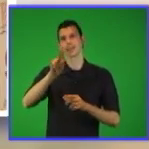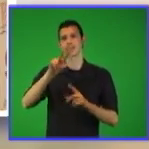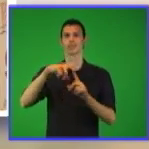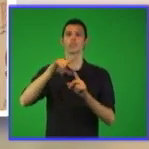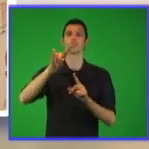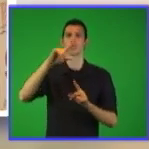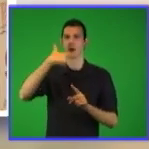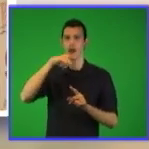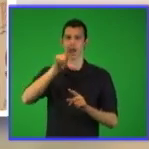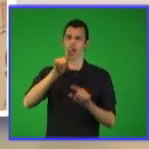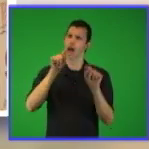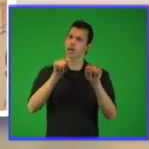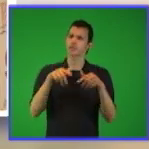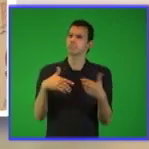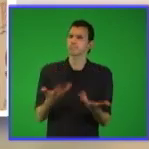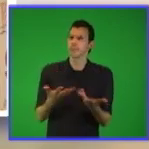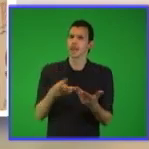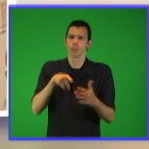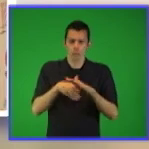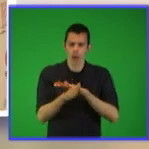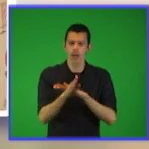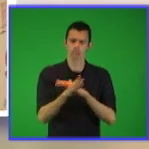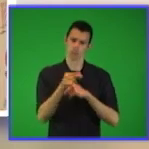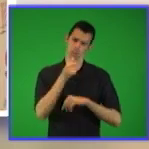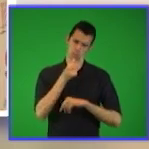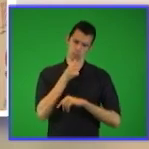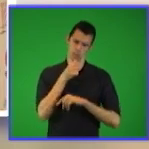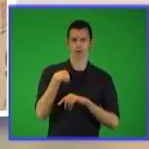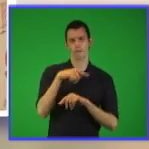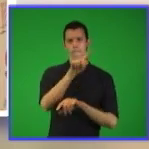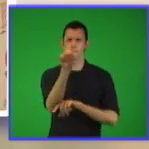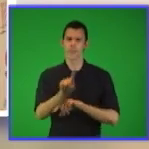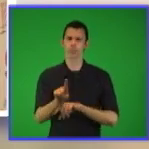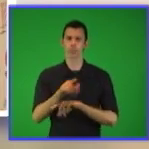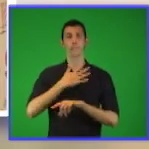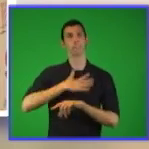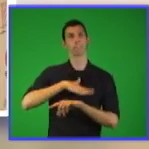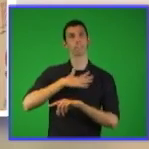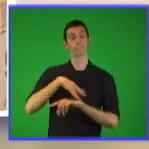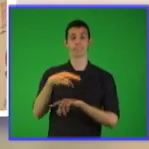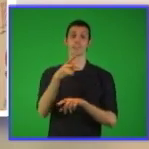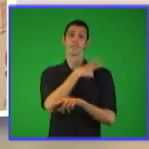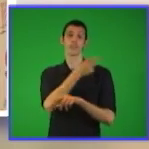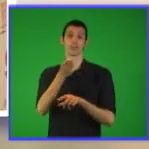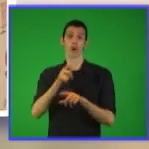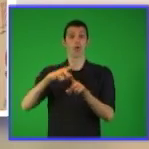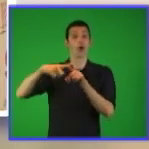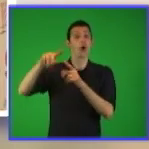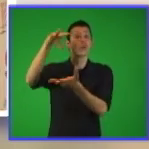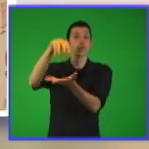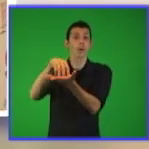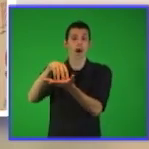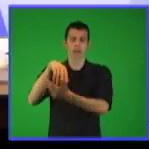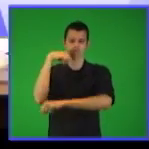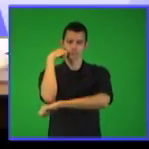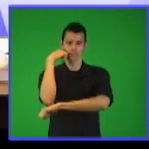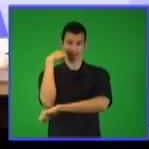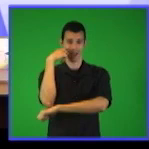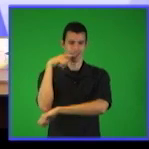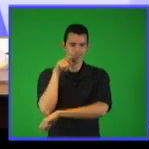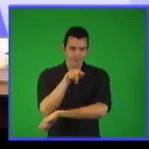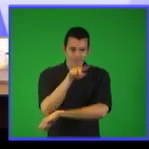página para matemática para las escuelas pedagógicas en Facebook que podrán